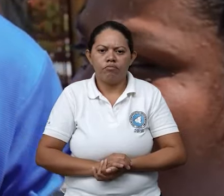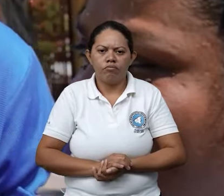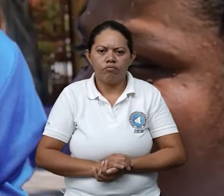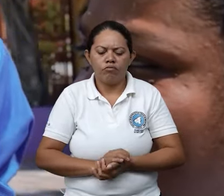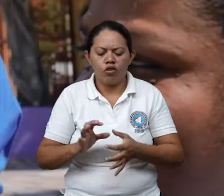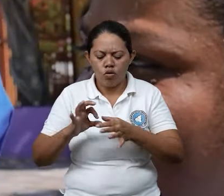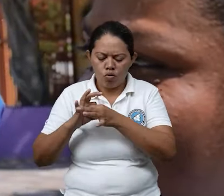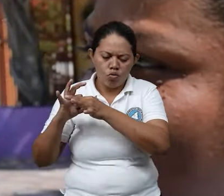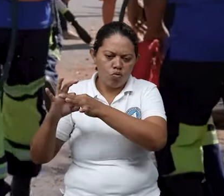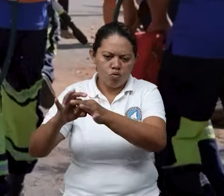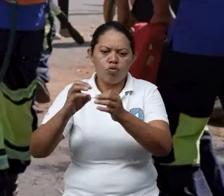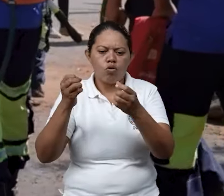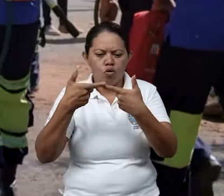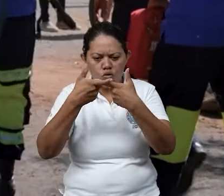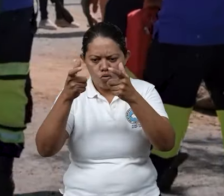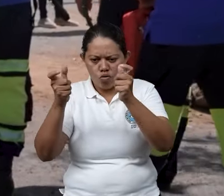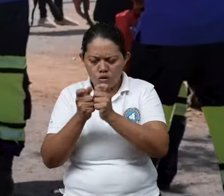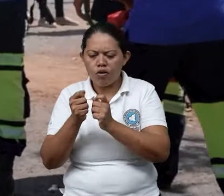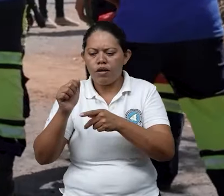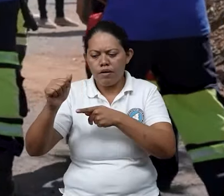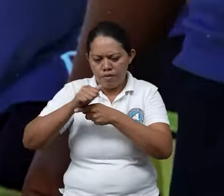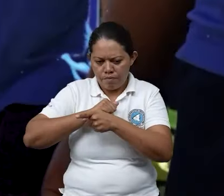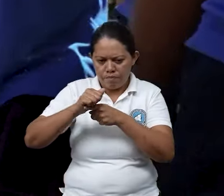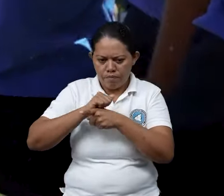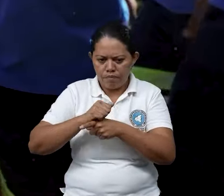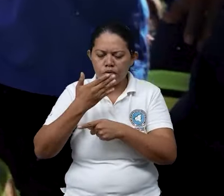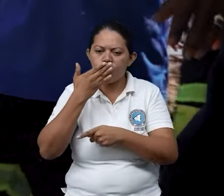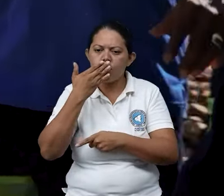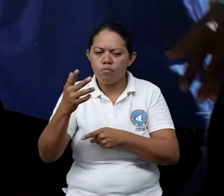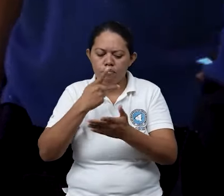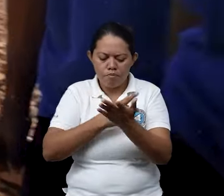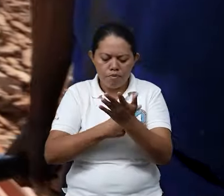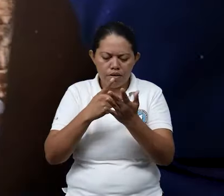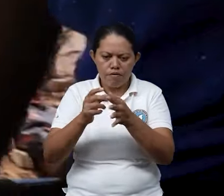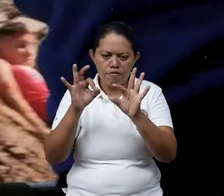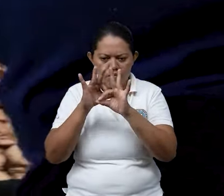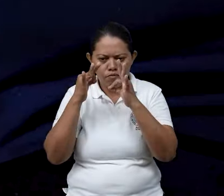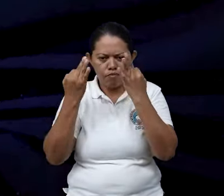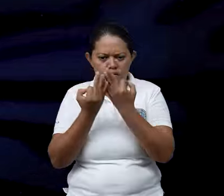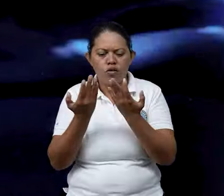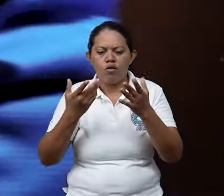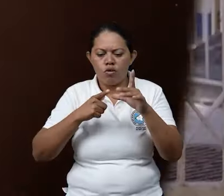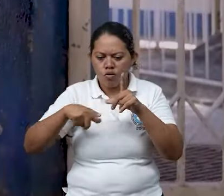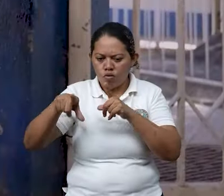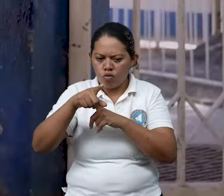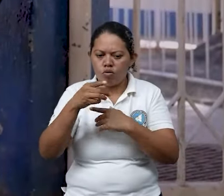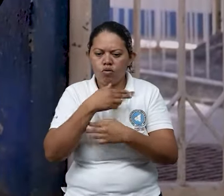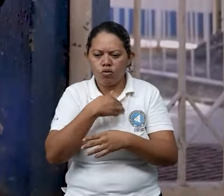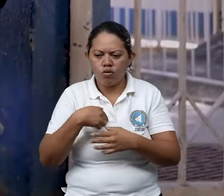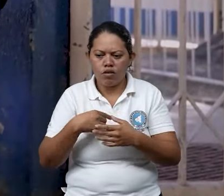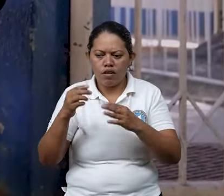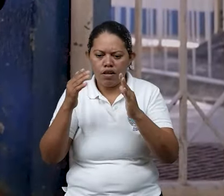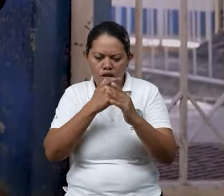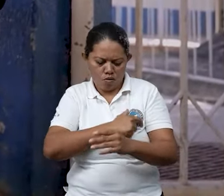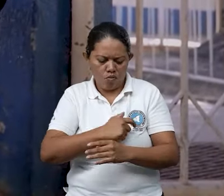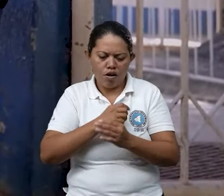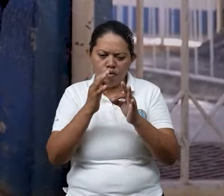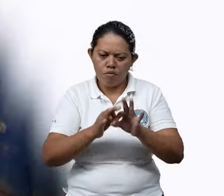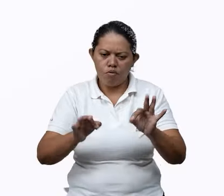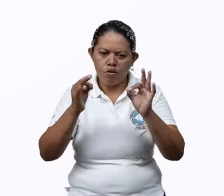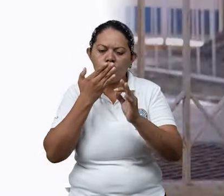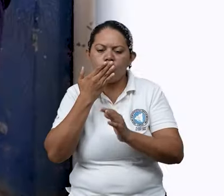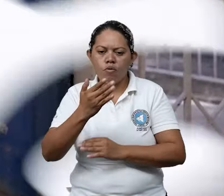Juntos y organizados, pongamos en práctica nuestros planes familiares, comunitarios y escolares.